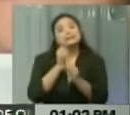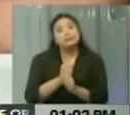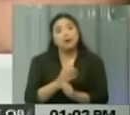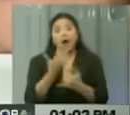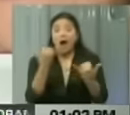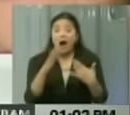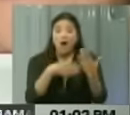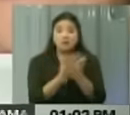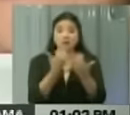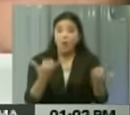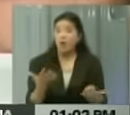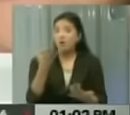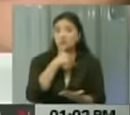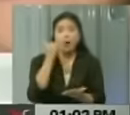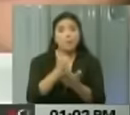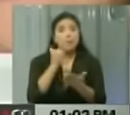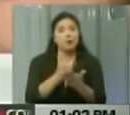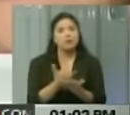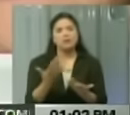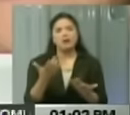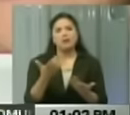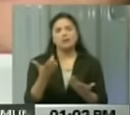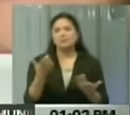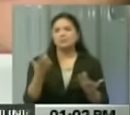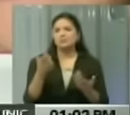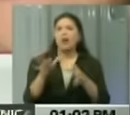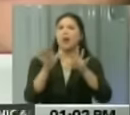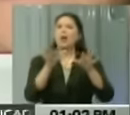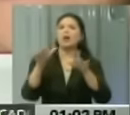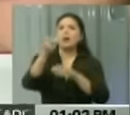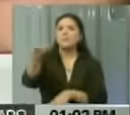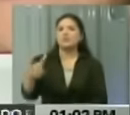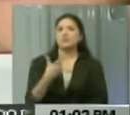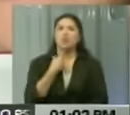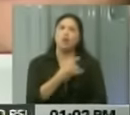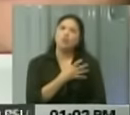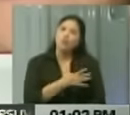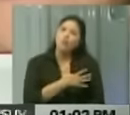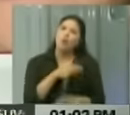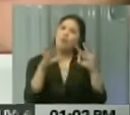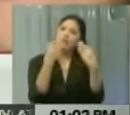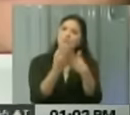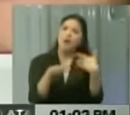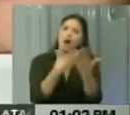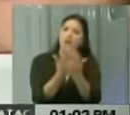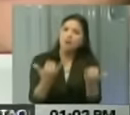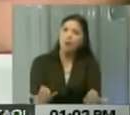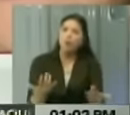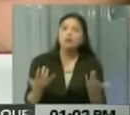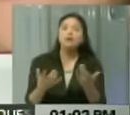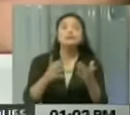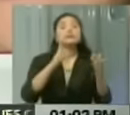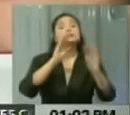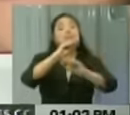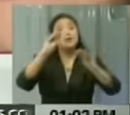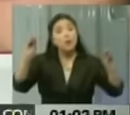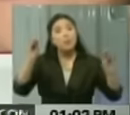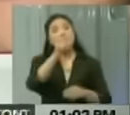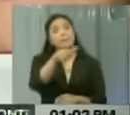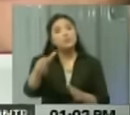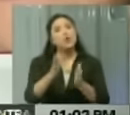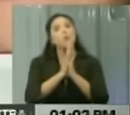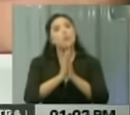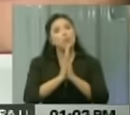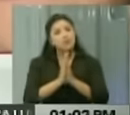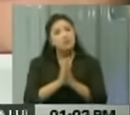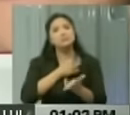pruebas, estaría jugando con el dolor de las personas que han sido afectadas hasta el momento. Por eso llamó a la ciudadanía a